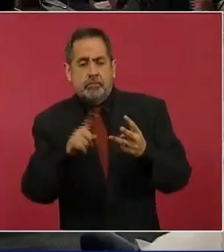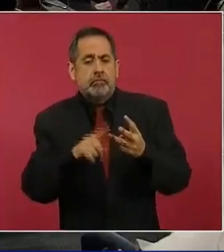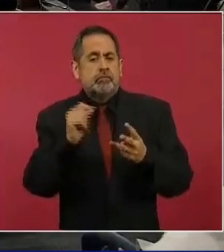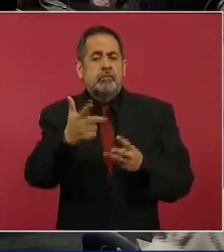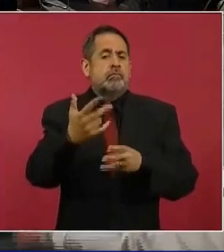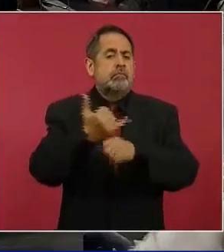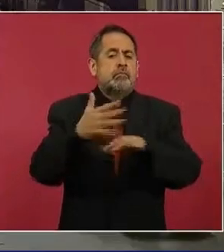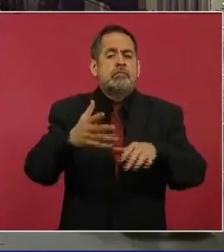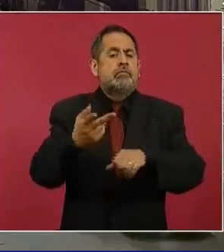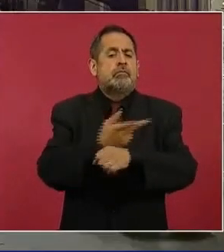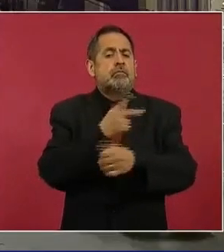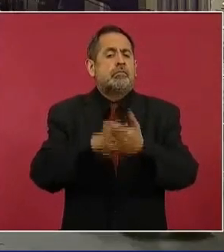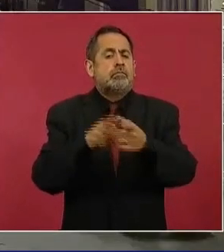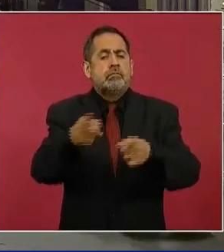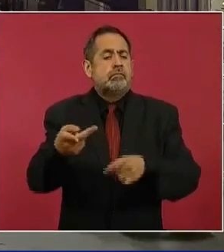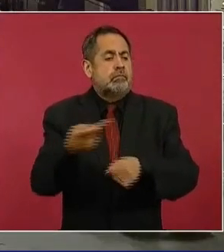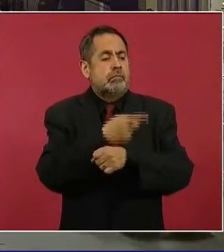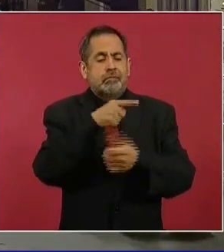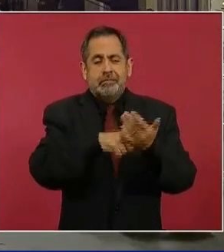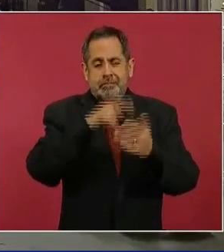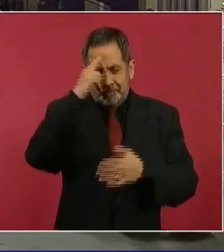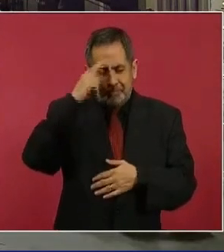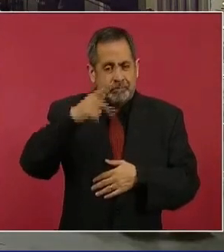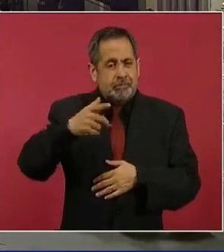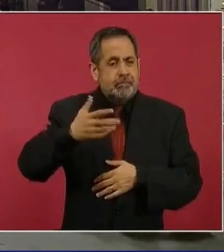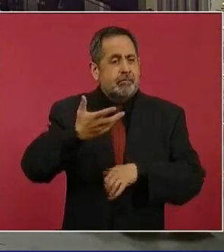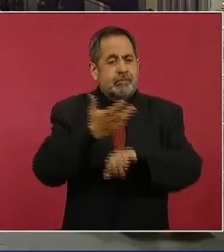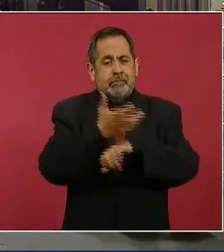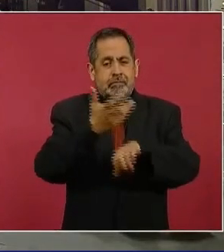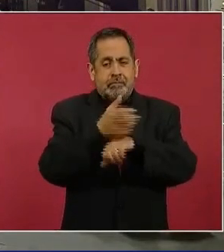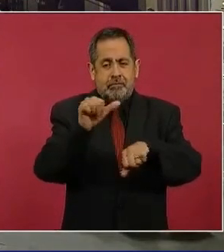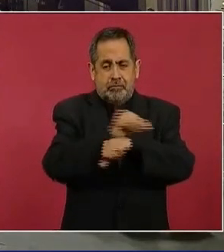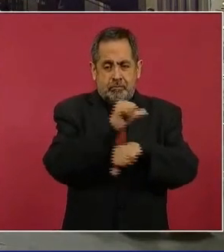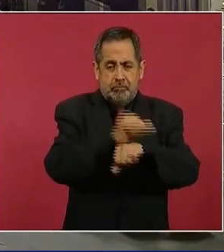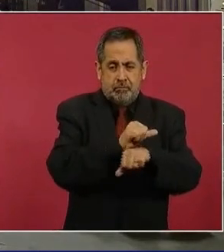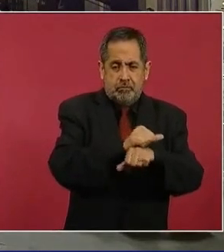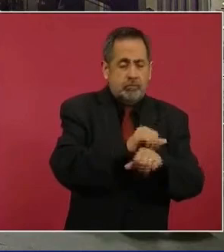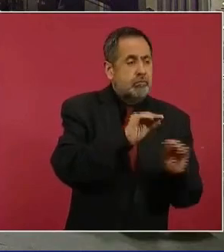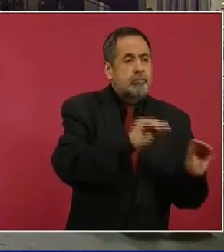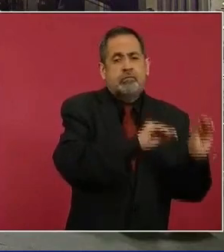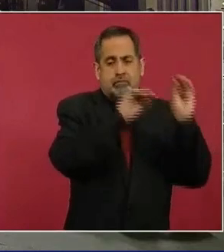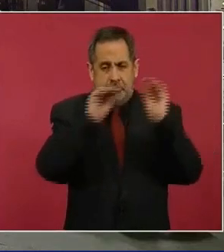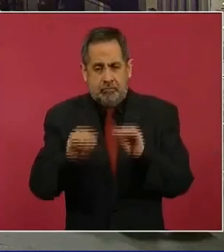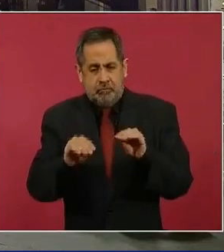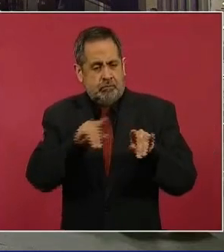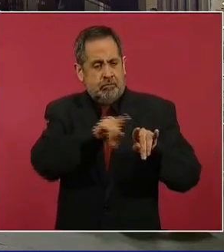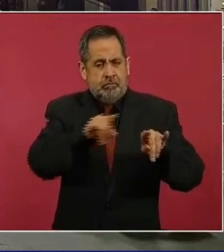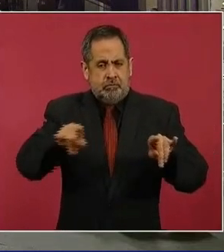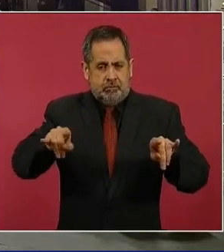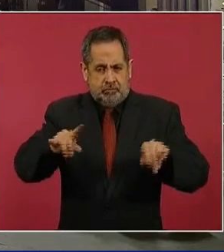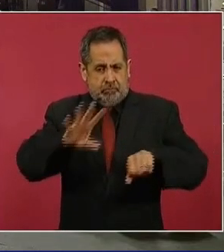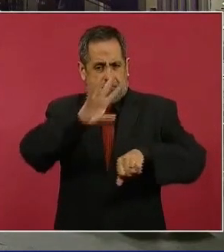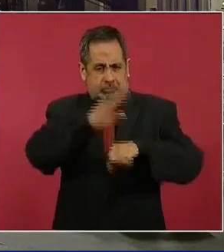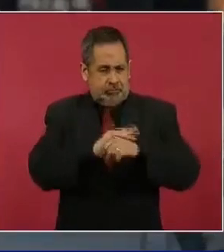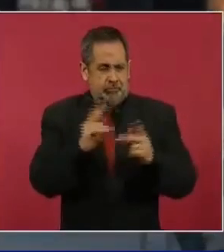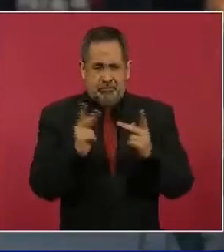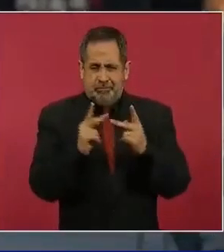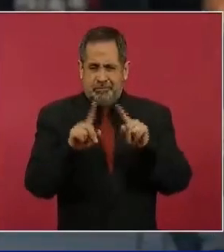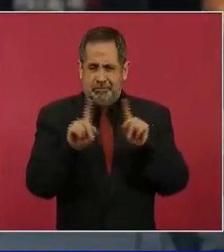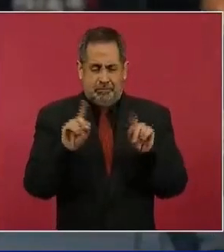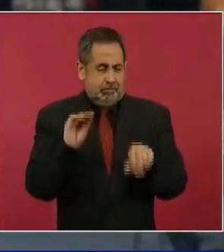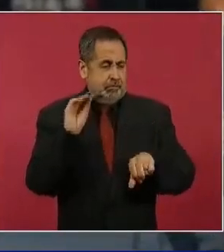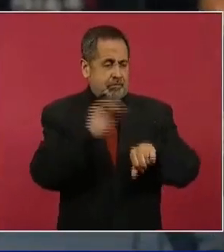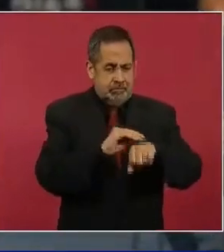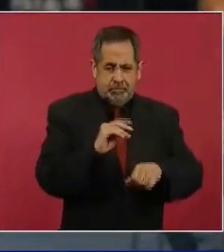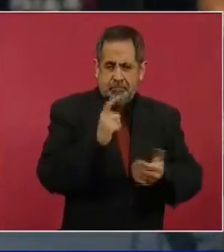Sobre cómo va la regularización de autos ilegales allá en la frontera, si se quedó en dos mil 500 el cobro, ¿qué ha